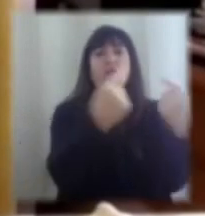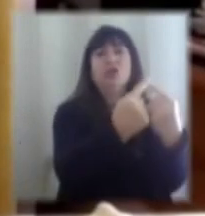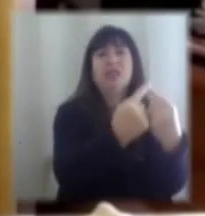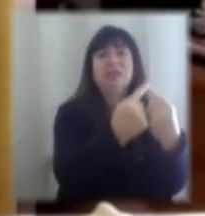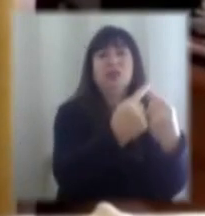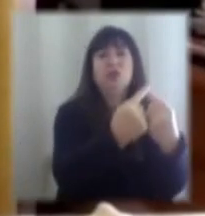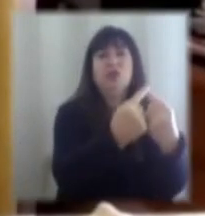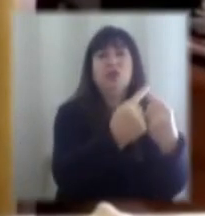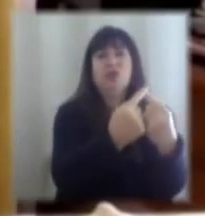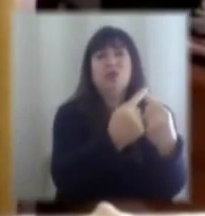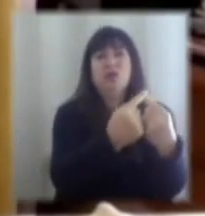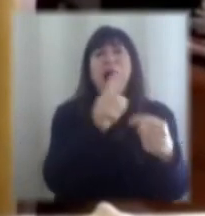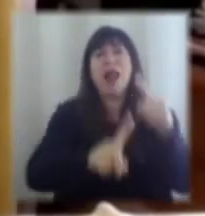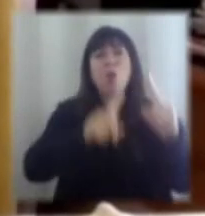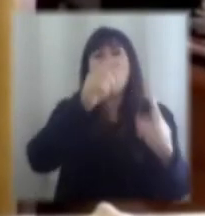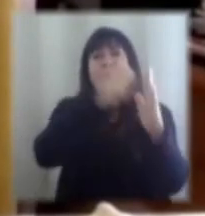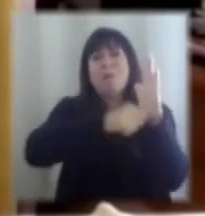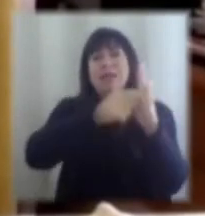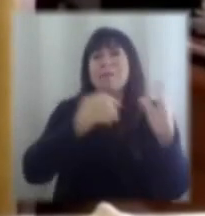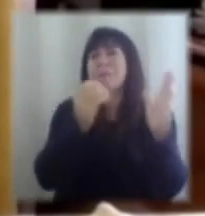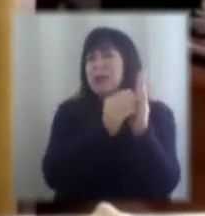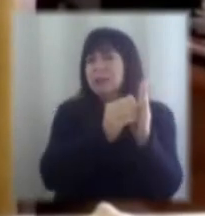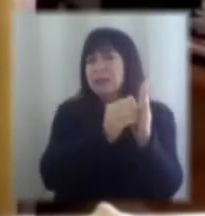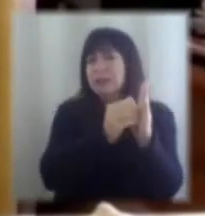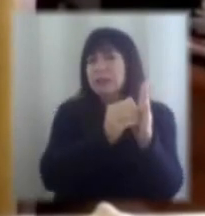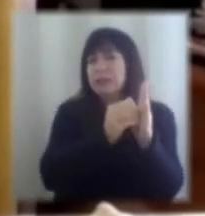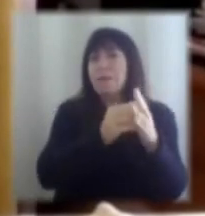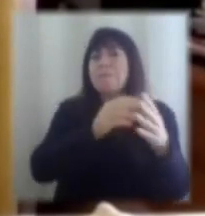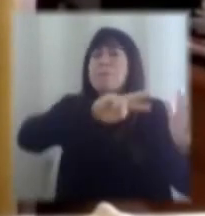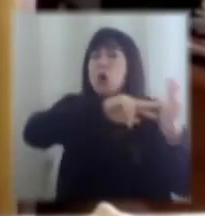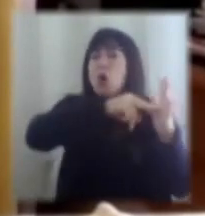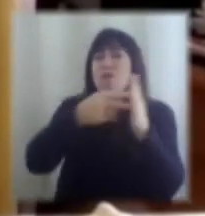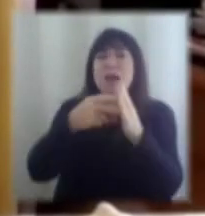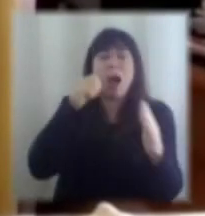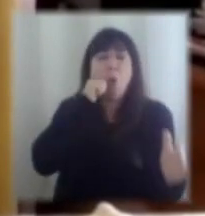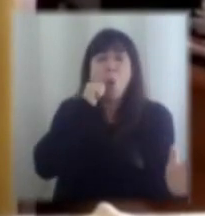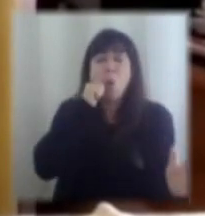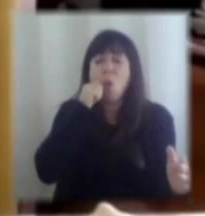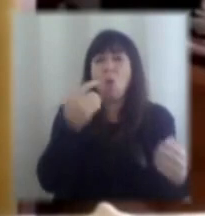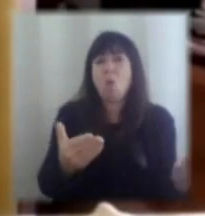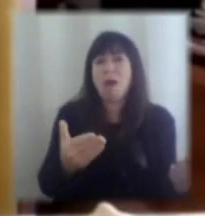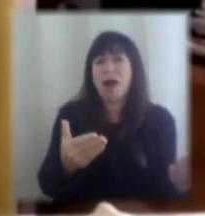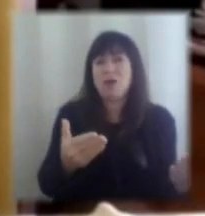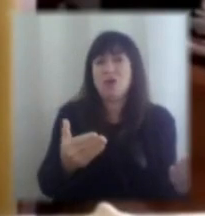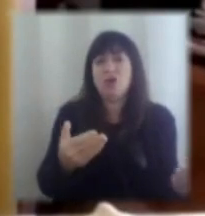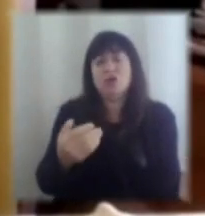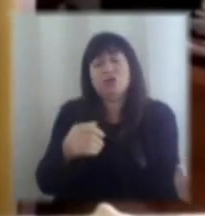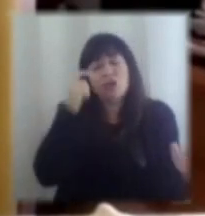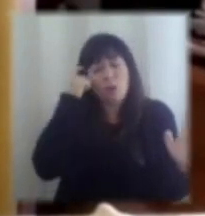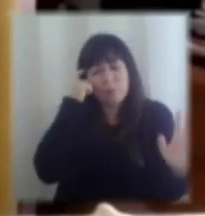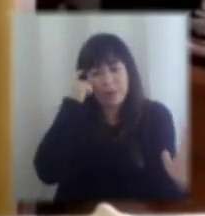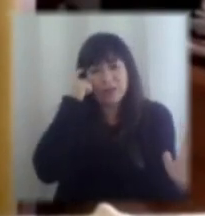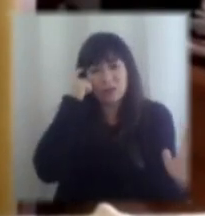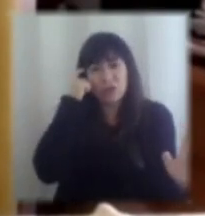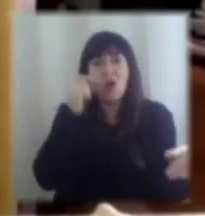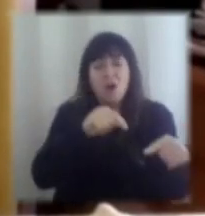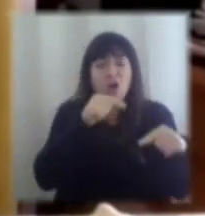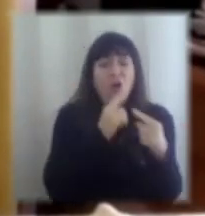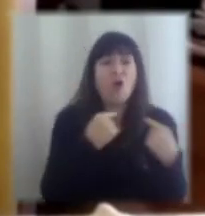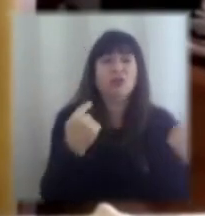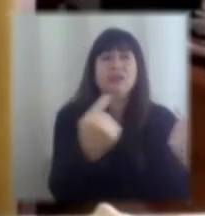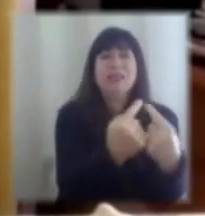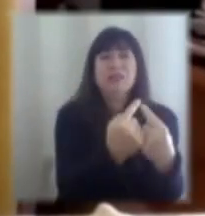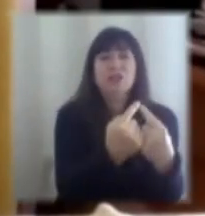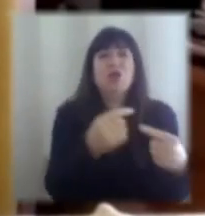parados en algunos meses más. Ese es el drama humano que vamos a tener detrás, y me parece a mí que en ese contexto todas las